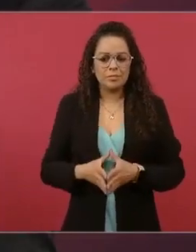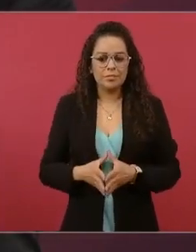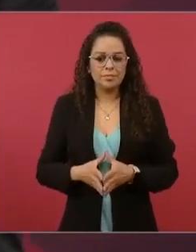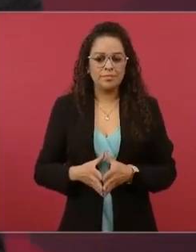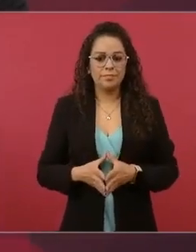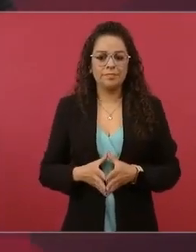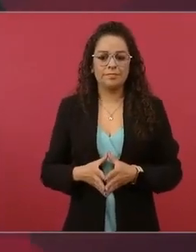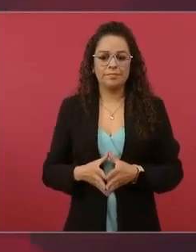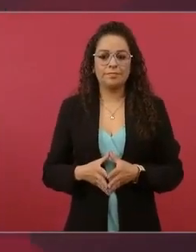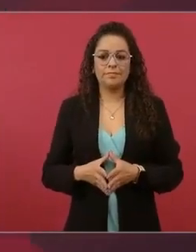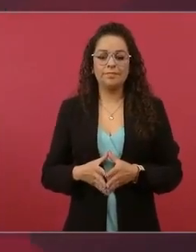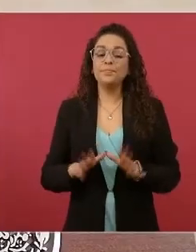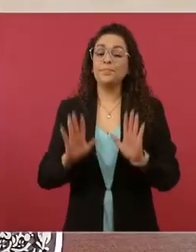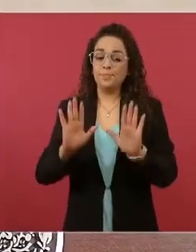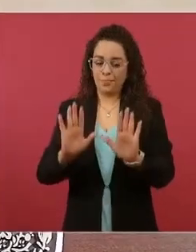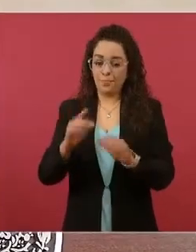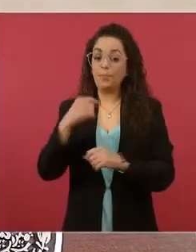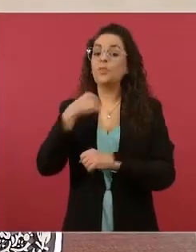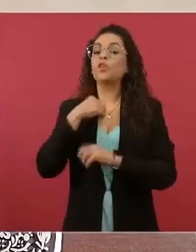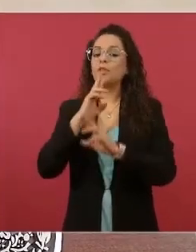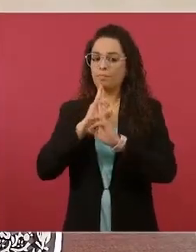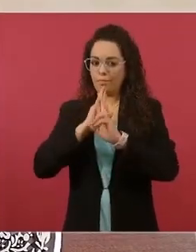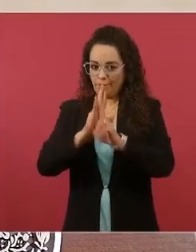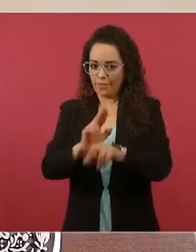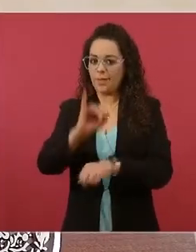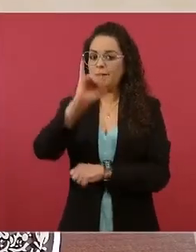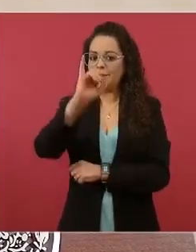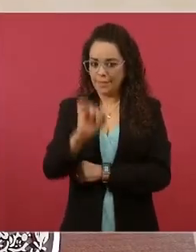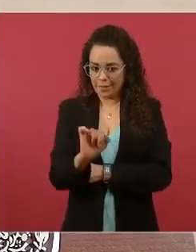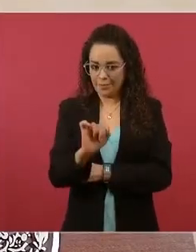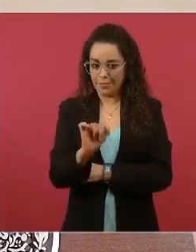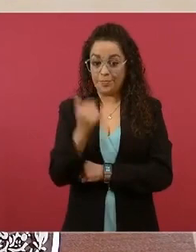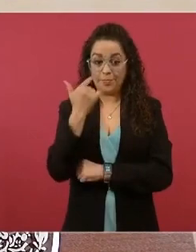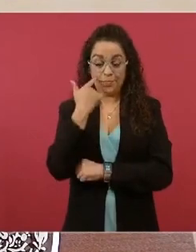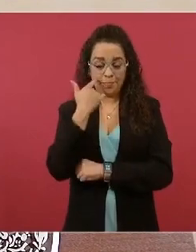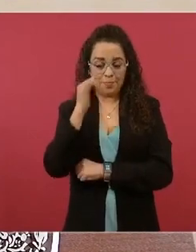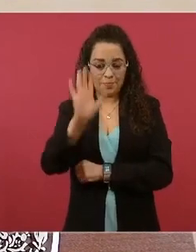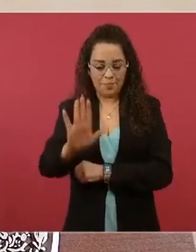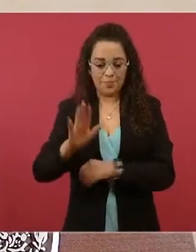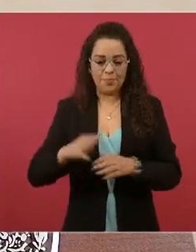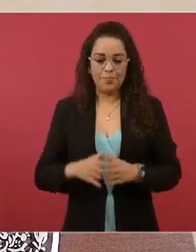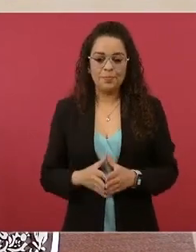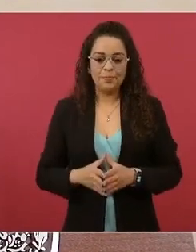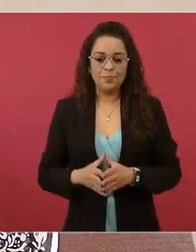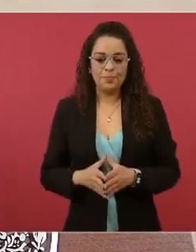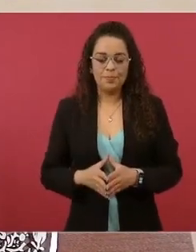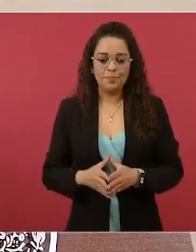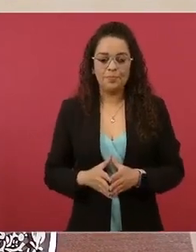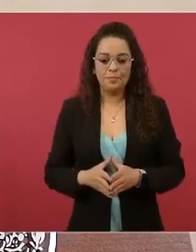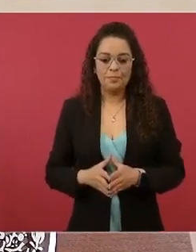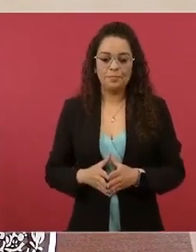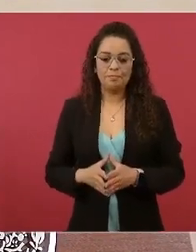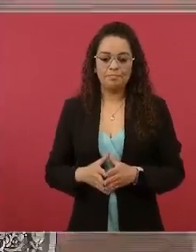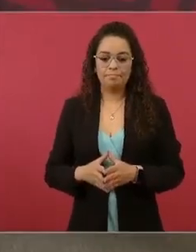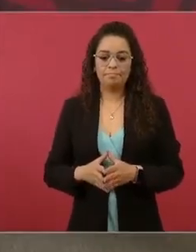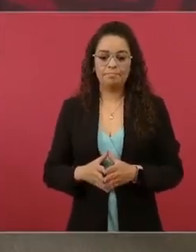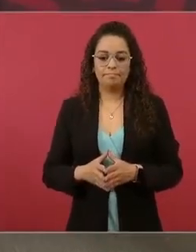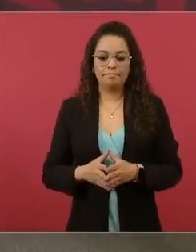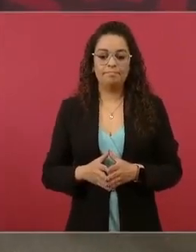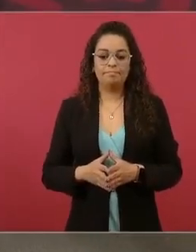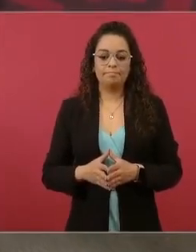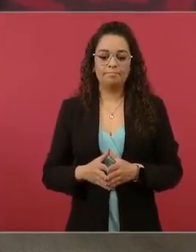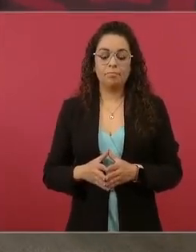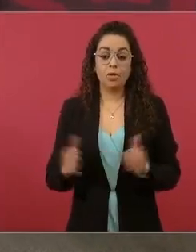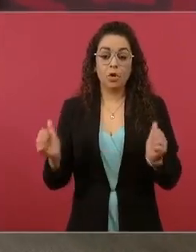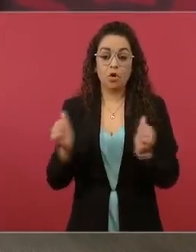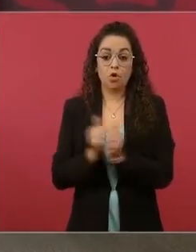Primero, decir que hay la posibilidad de una reunión con los